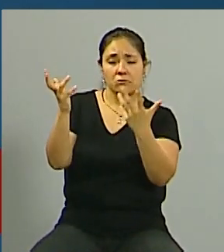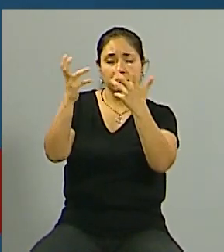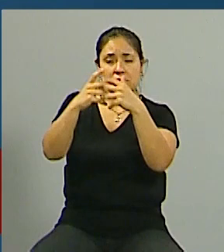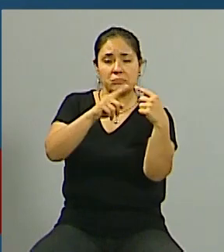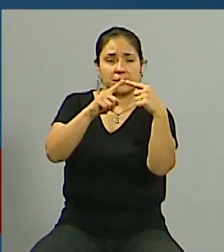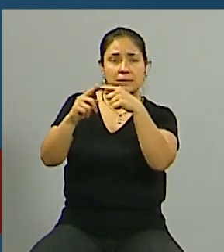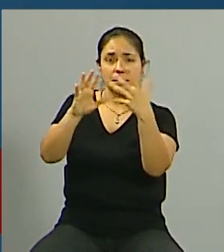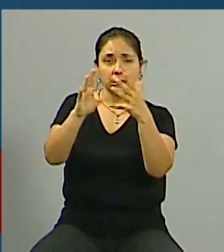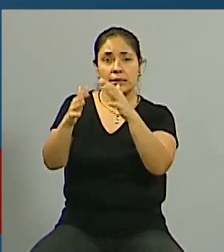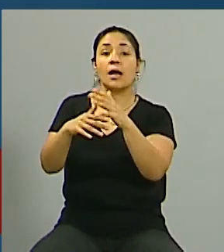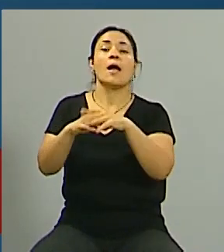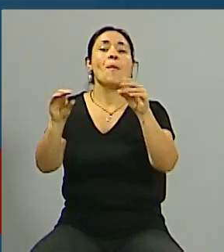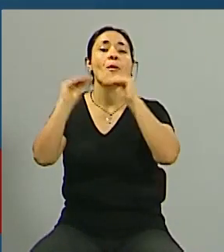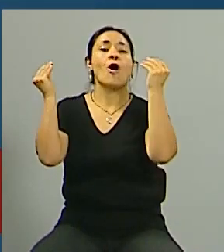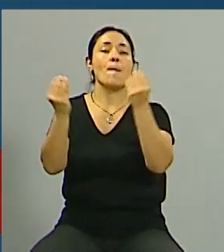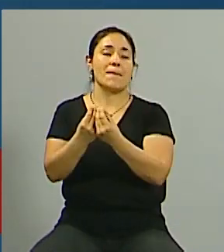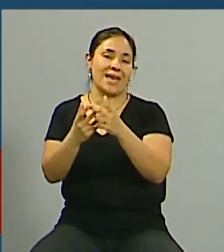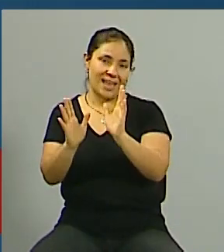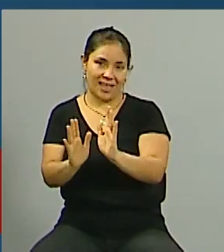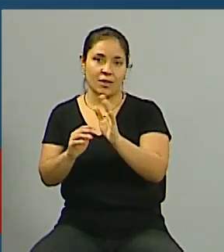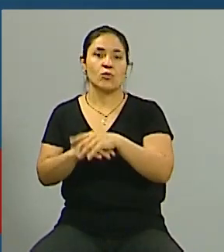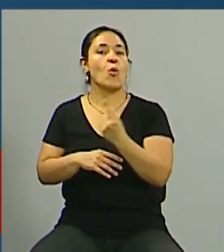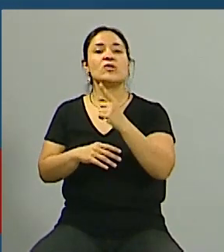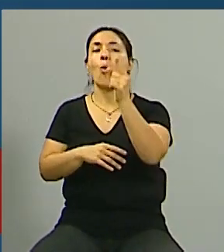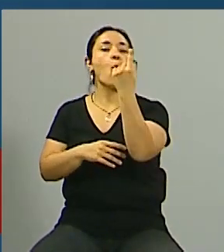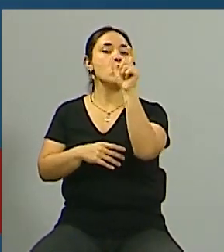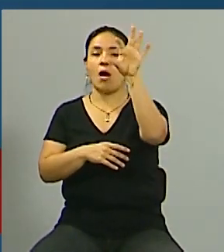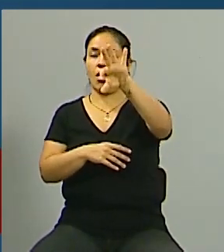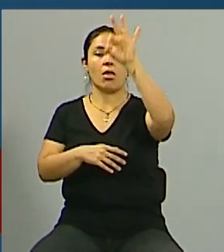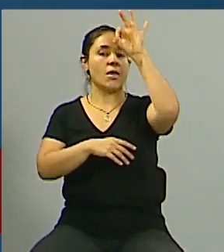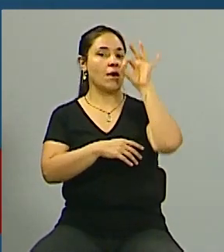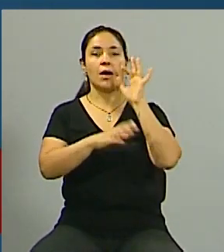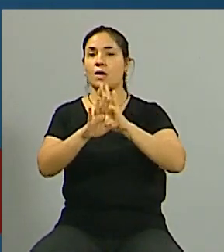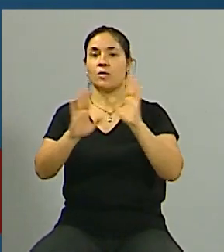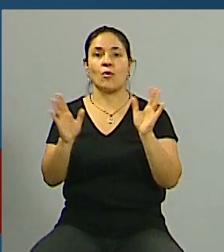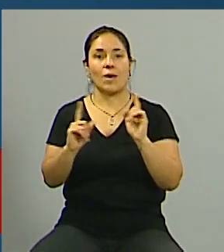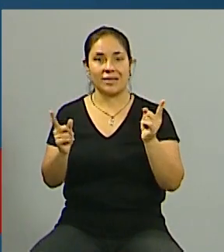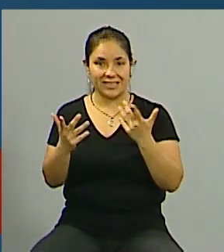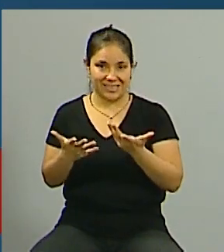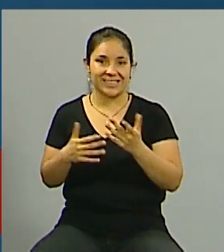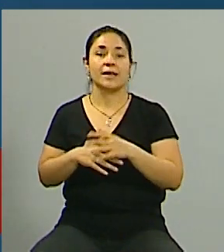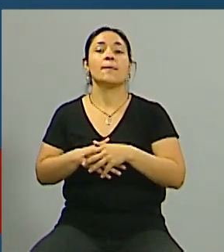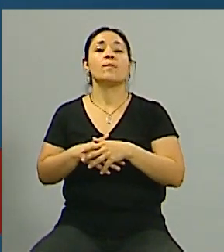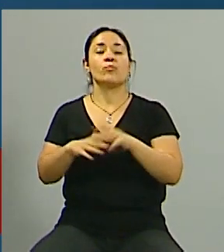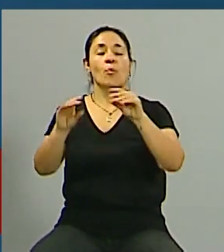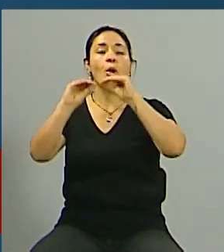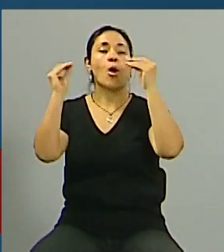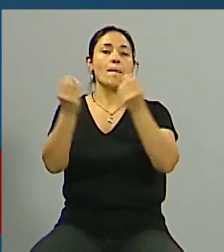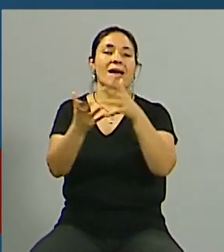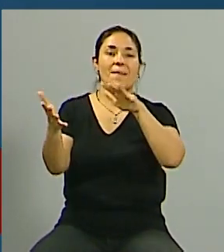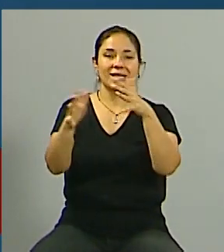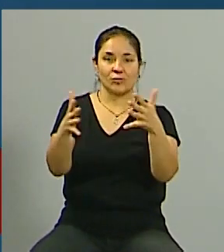particular sino que es un promedio de todos los trabajos que hay en la Argentina entonces creo que es un poco más